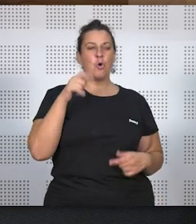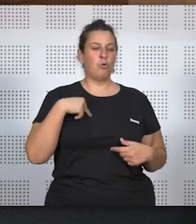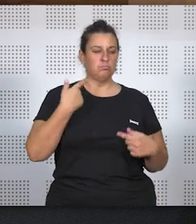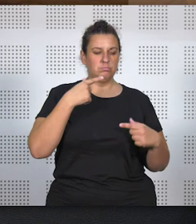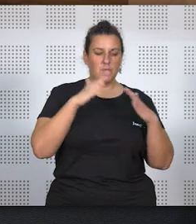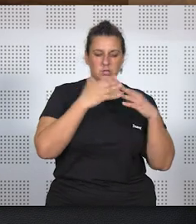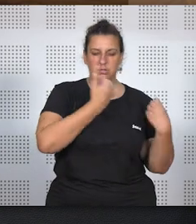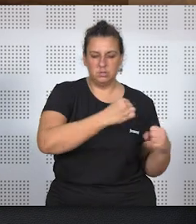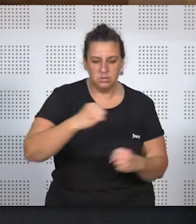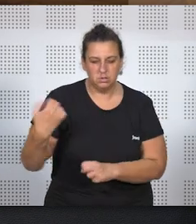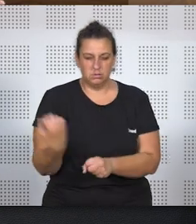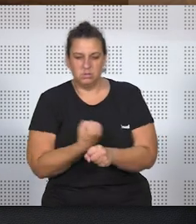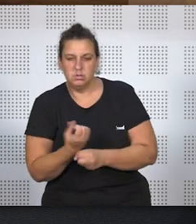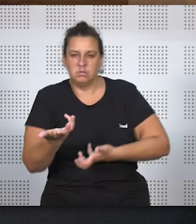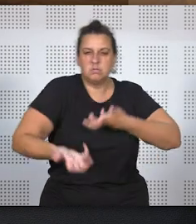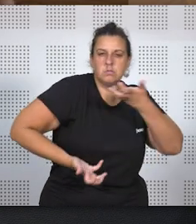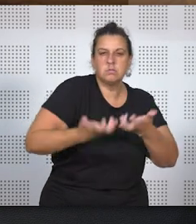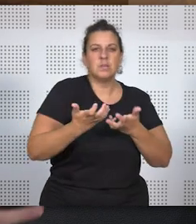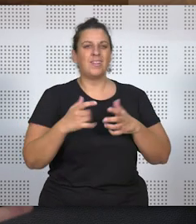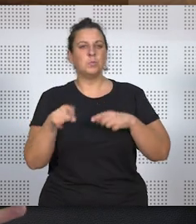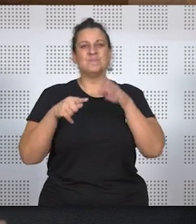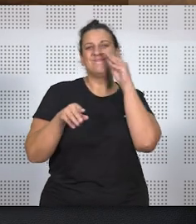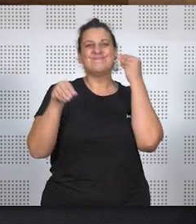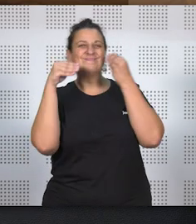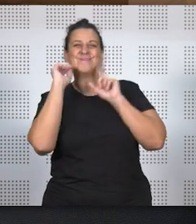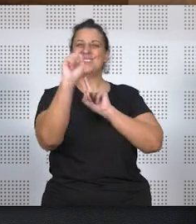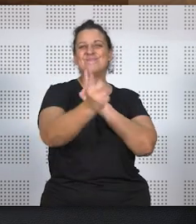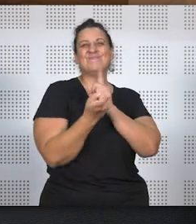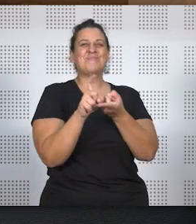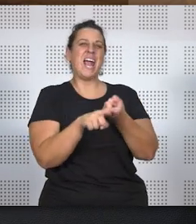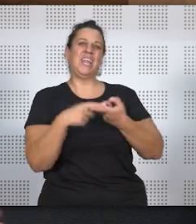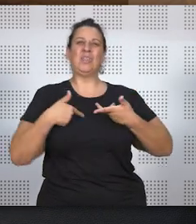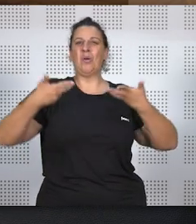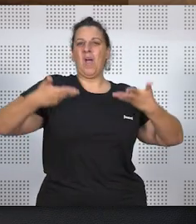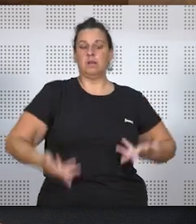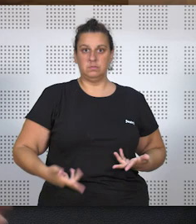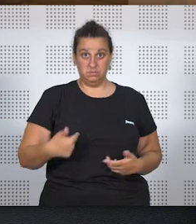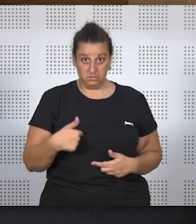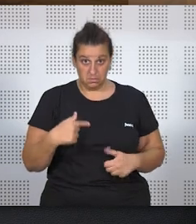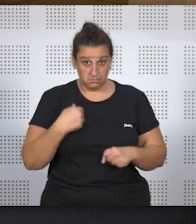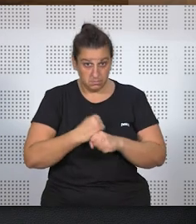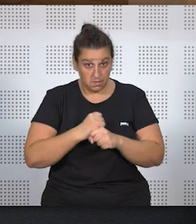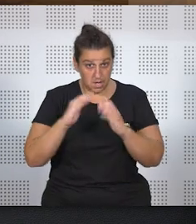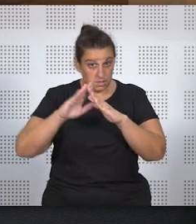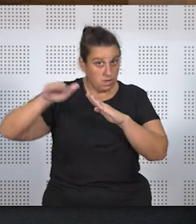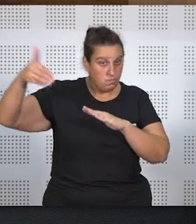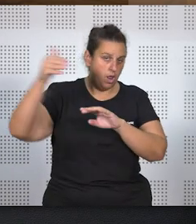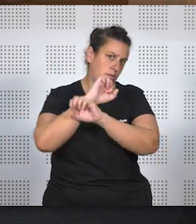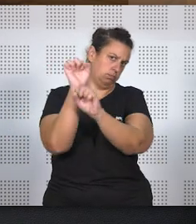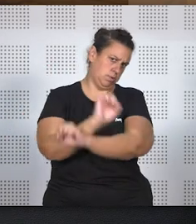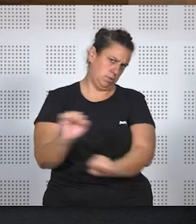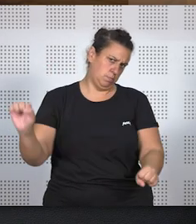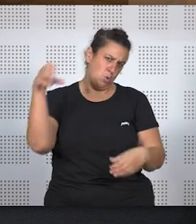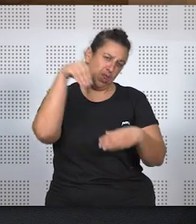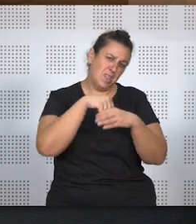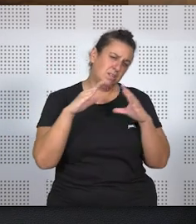marido después de hacer todas sus labores, hasta maquillada, ¿dónde va a trabajar? ¿Cómo va a trabajar? Fuera de casa, porque dentro